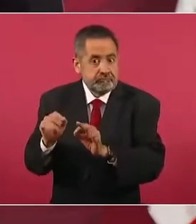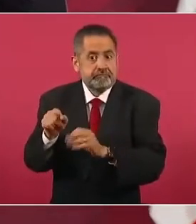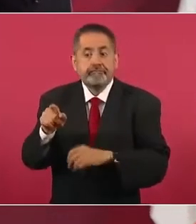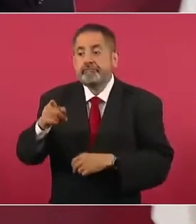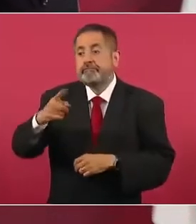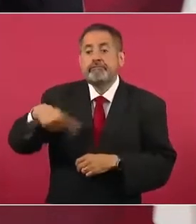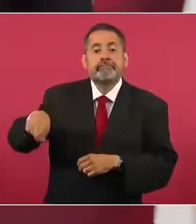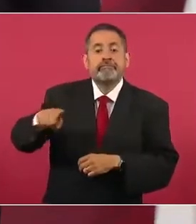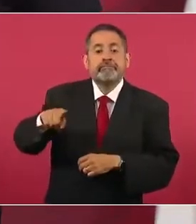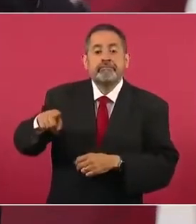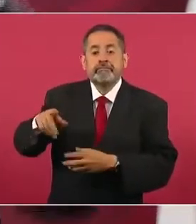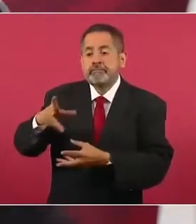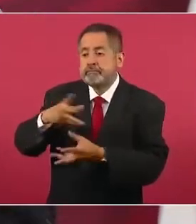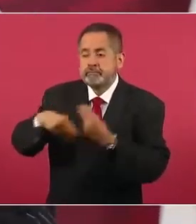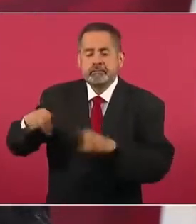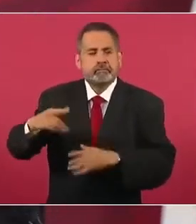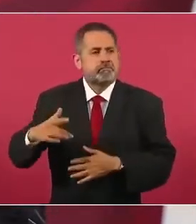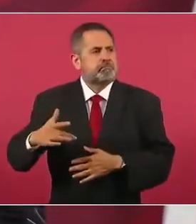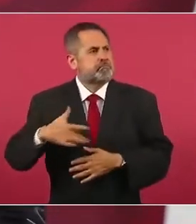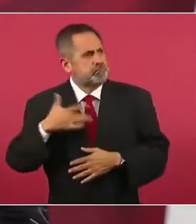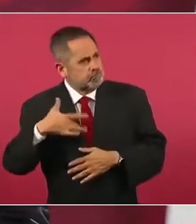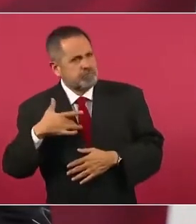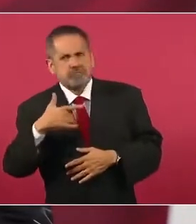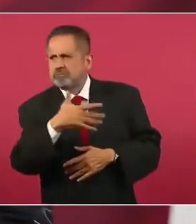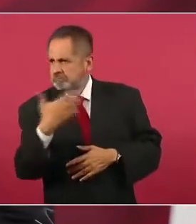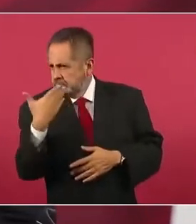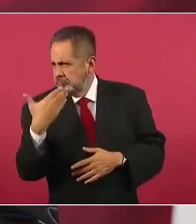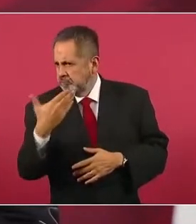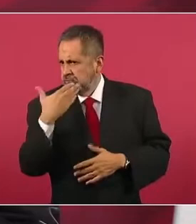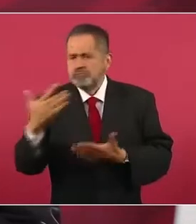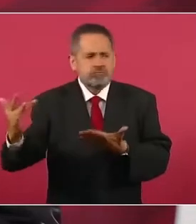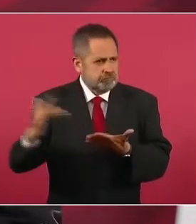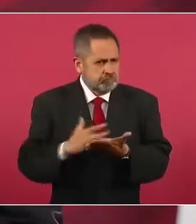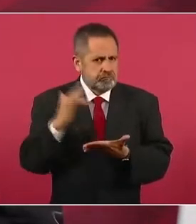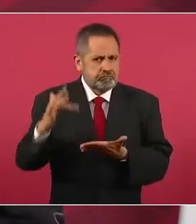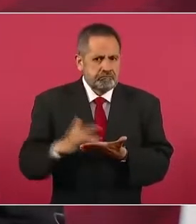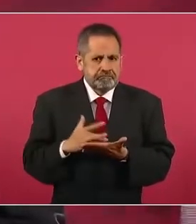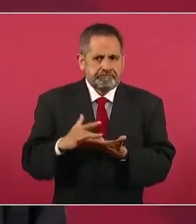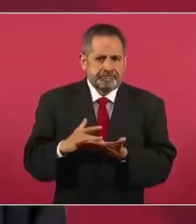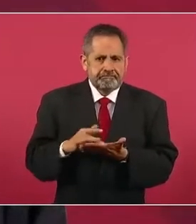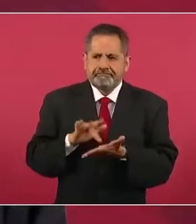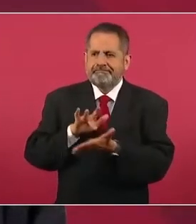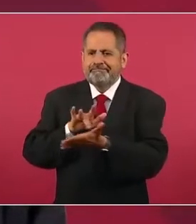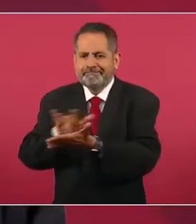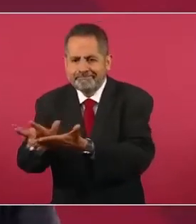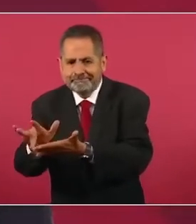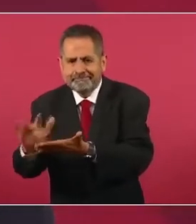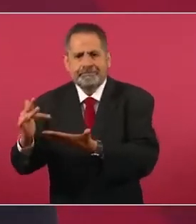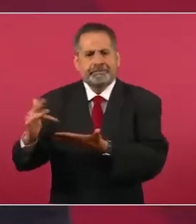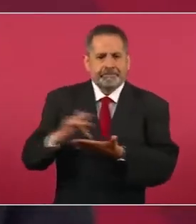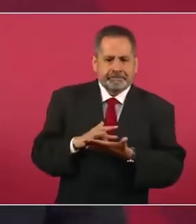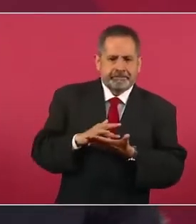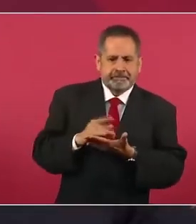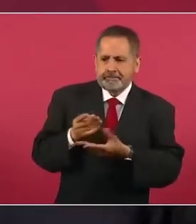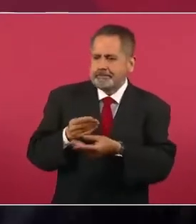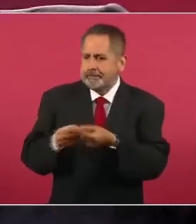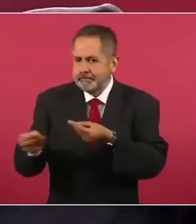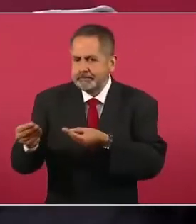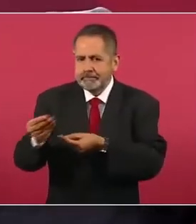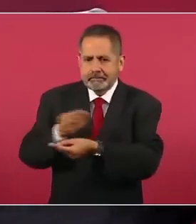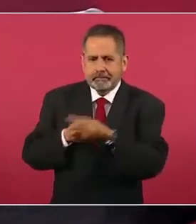cuenta con el apoyo del pueblo. Y esto permite